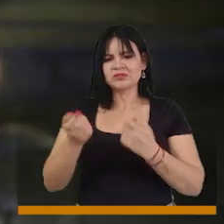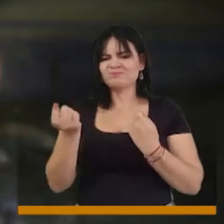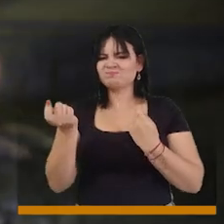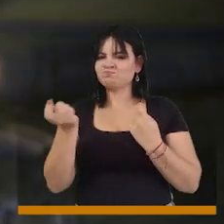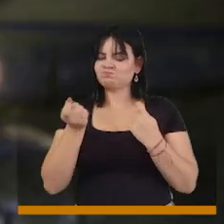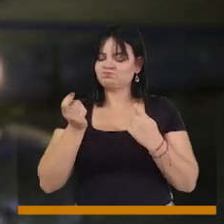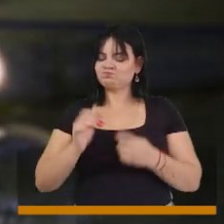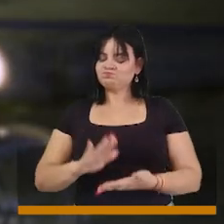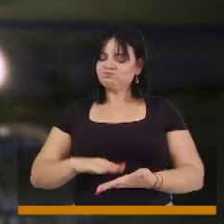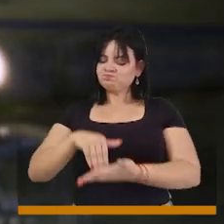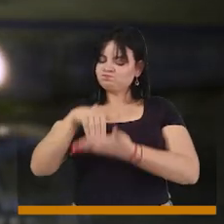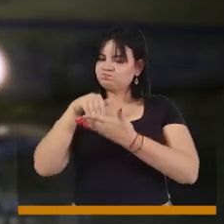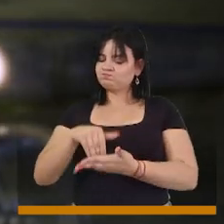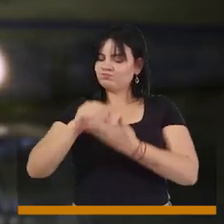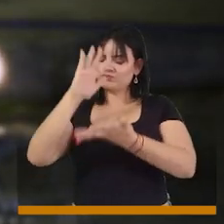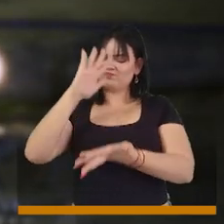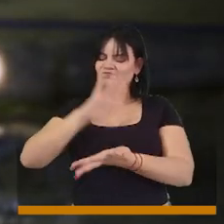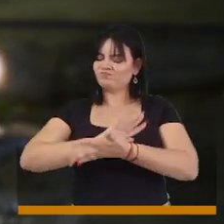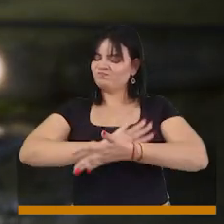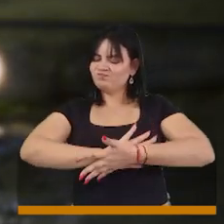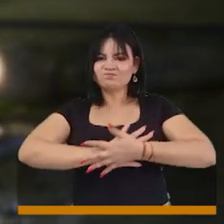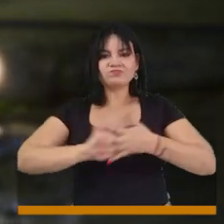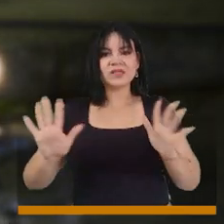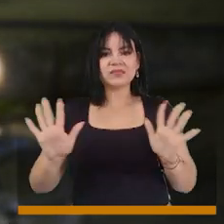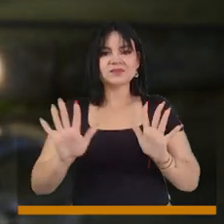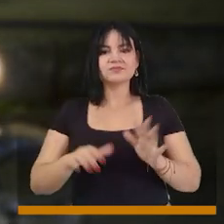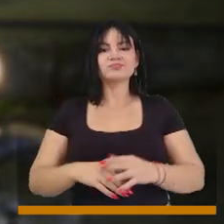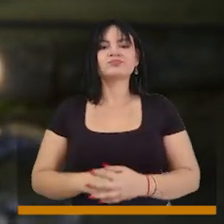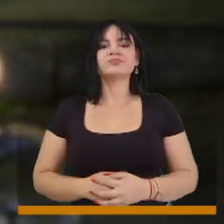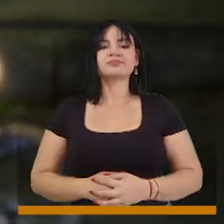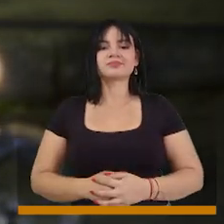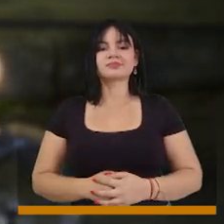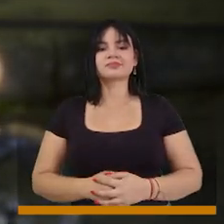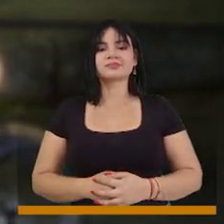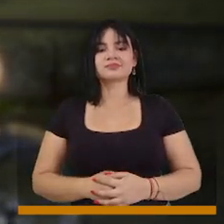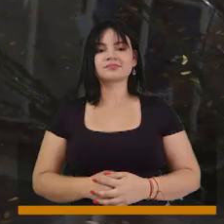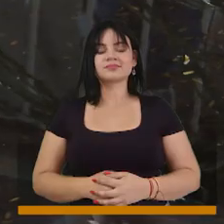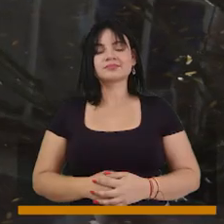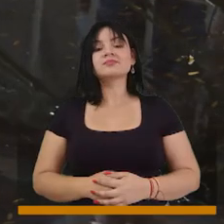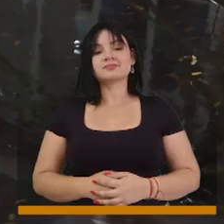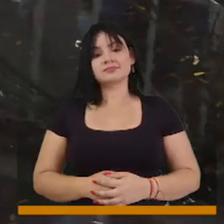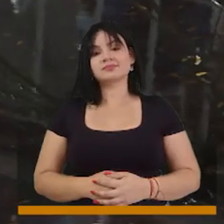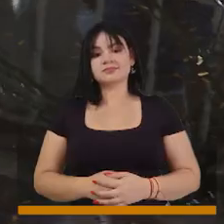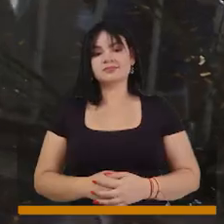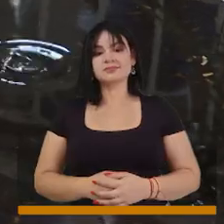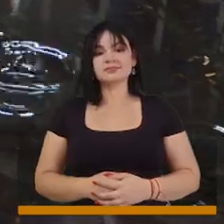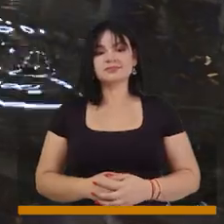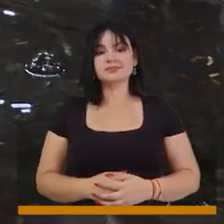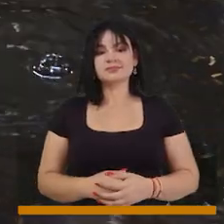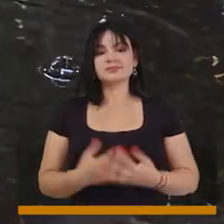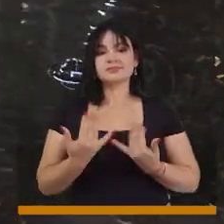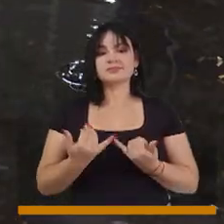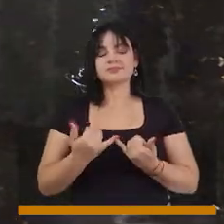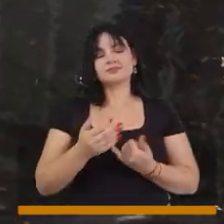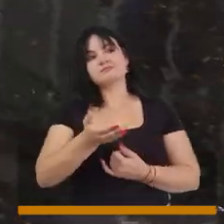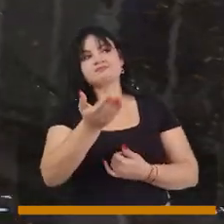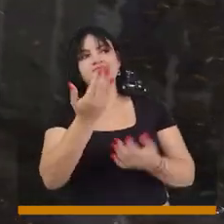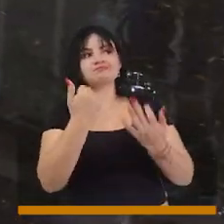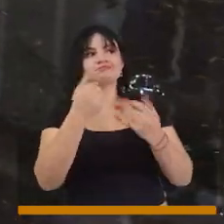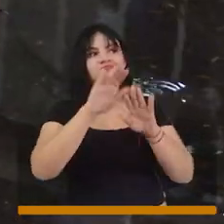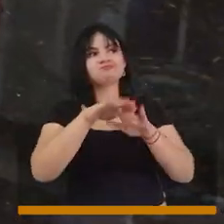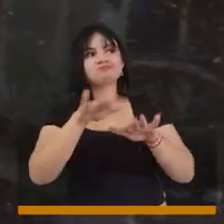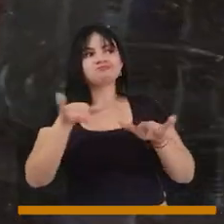se logre contundentemente erradicar esta situación. El llamado es a